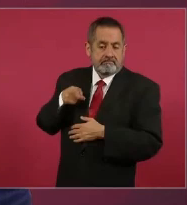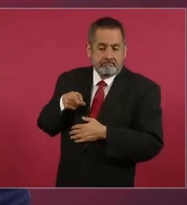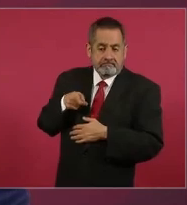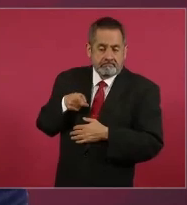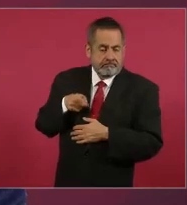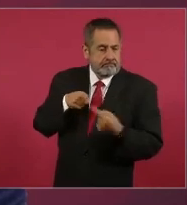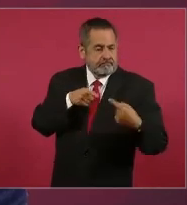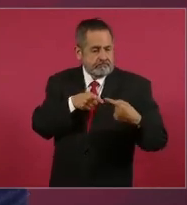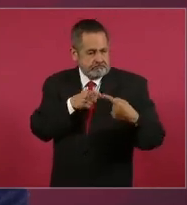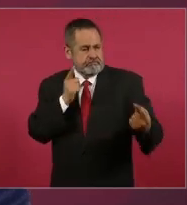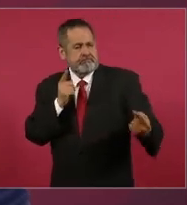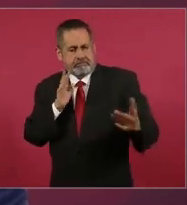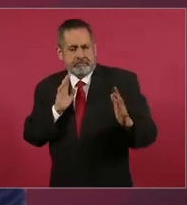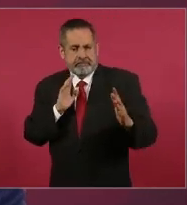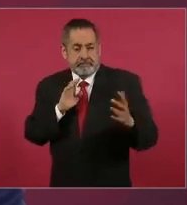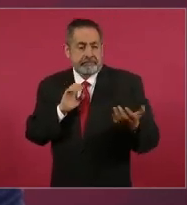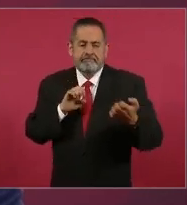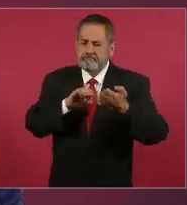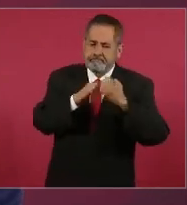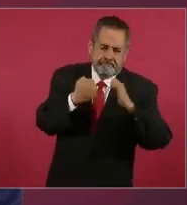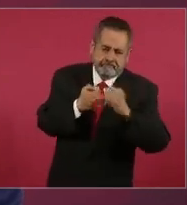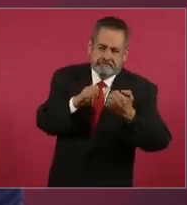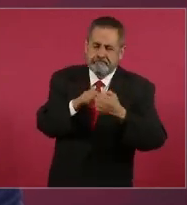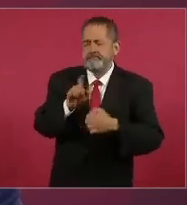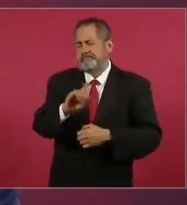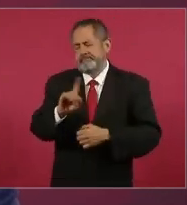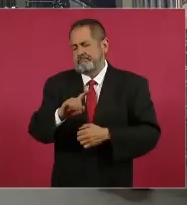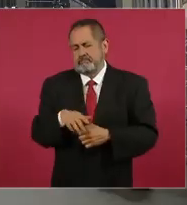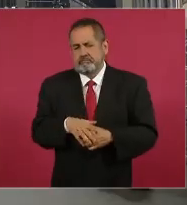adversarios, pero no enemigos.